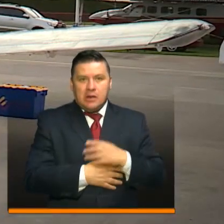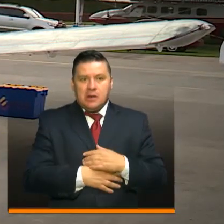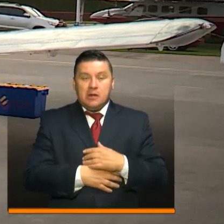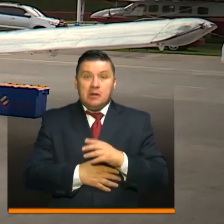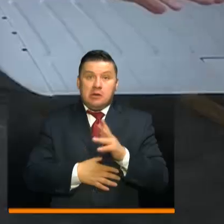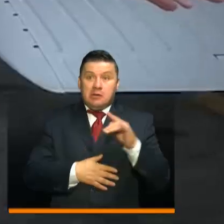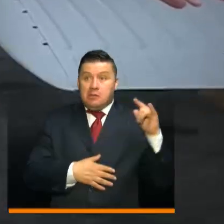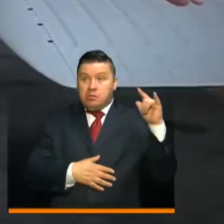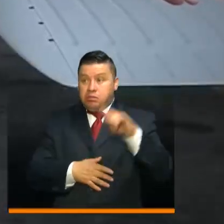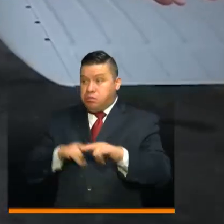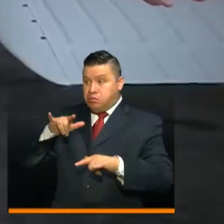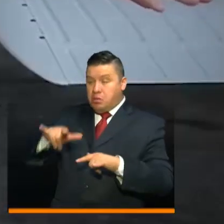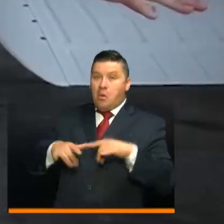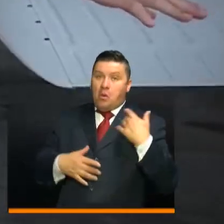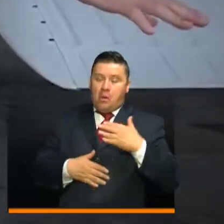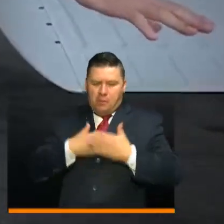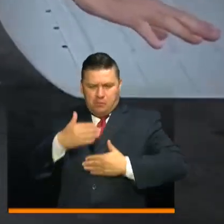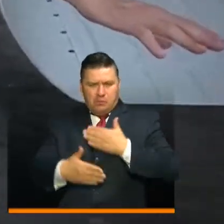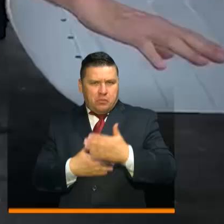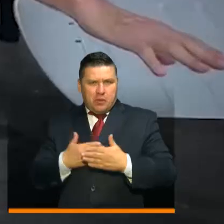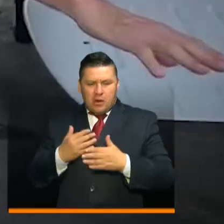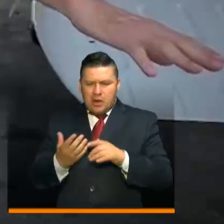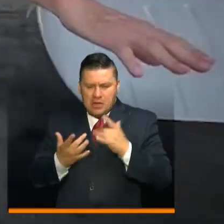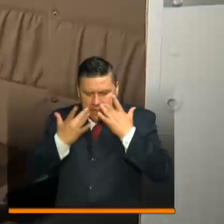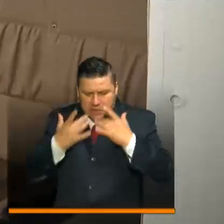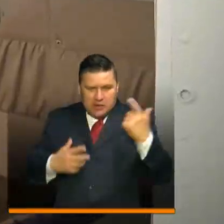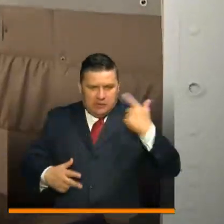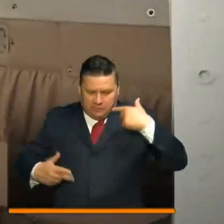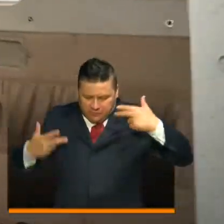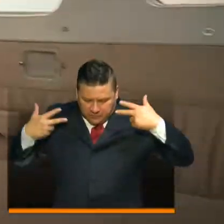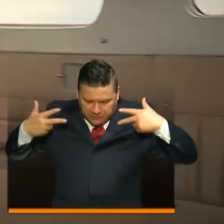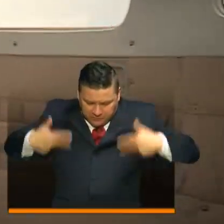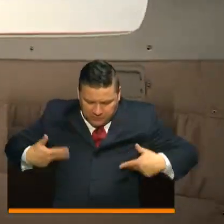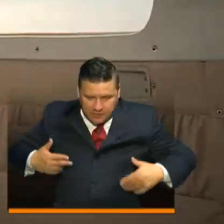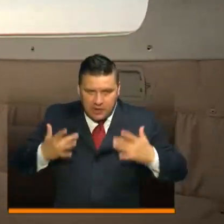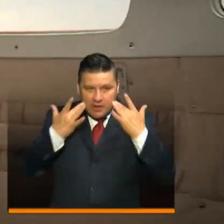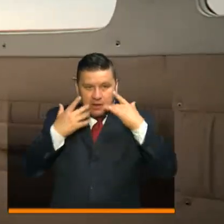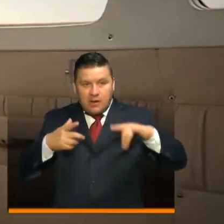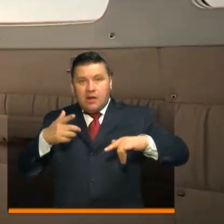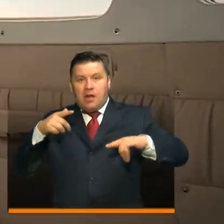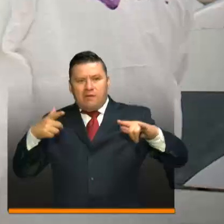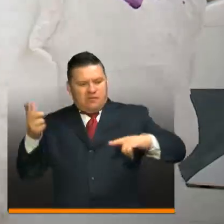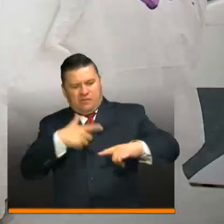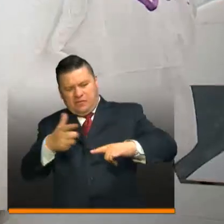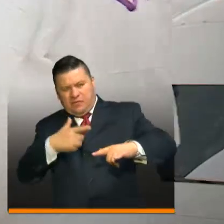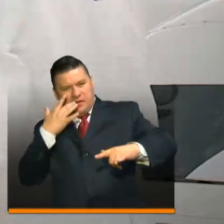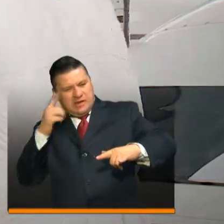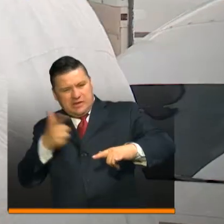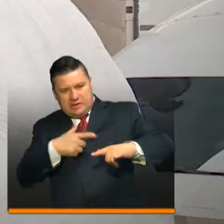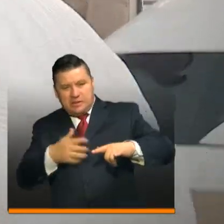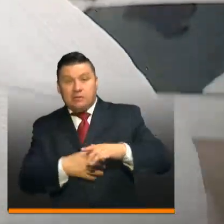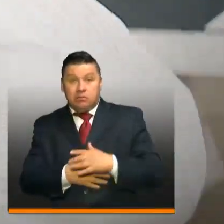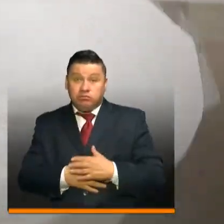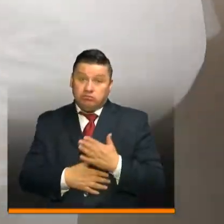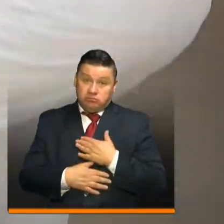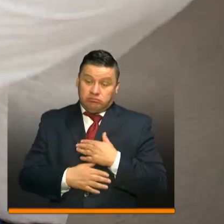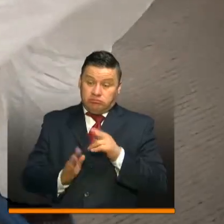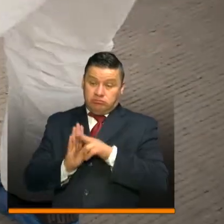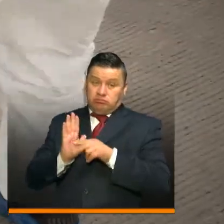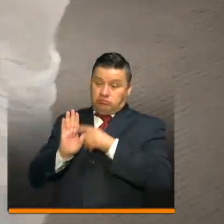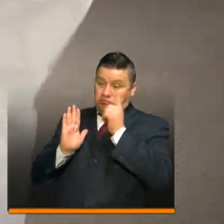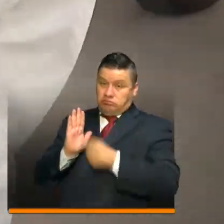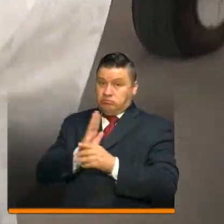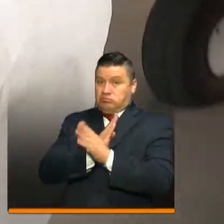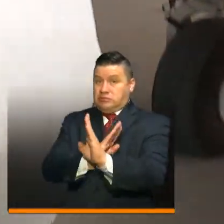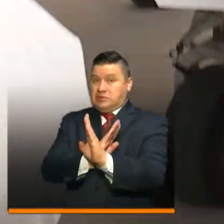aborden las aeronaves, se hace un proceso de esterilización tanto de los aviones como de la tripulación. Nosotros tomamos unas medidas de